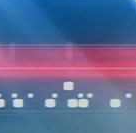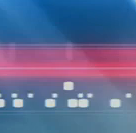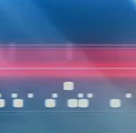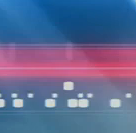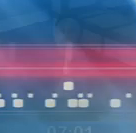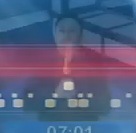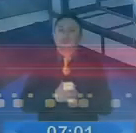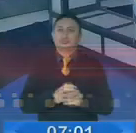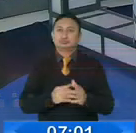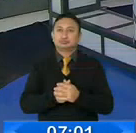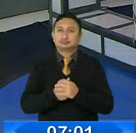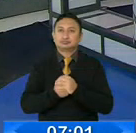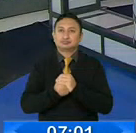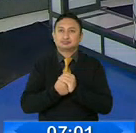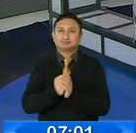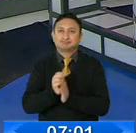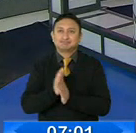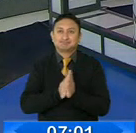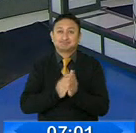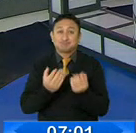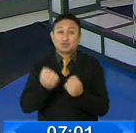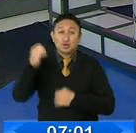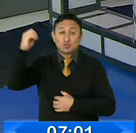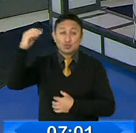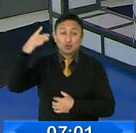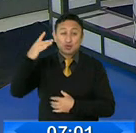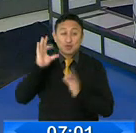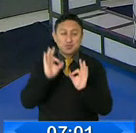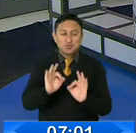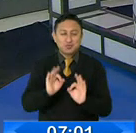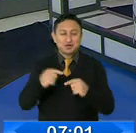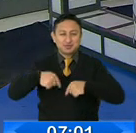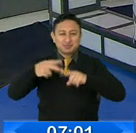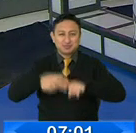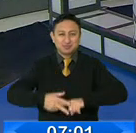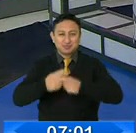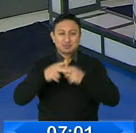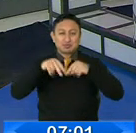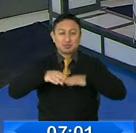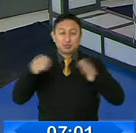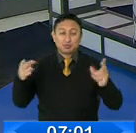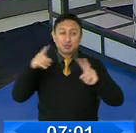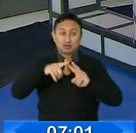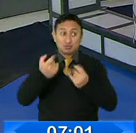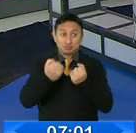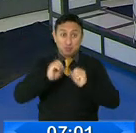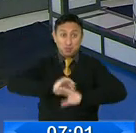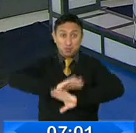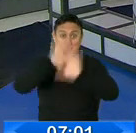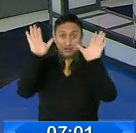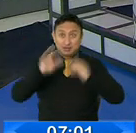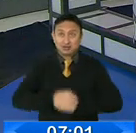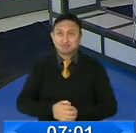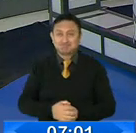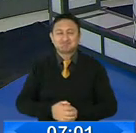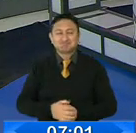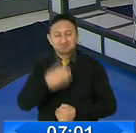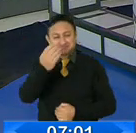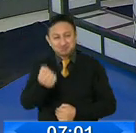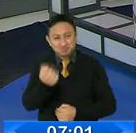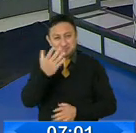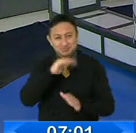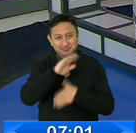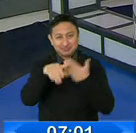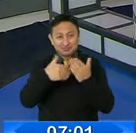de la mañana. Con un solcito maravilloso iniciamos la edición del Comercio TV de la mañana, Ali. Muy buenos días, con todos nuestros